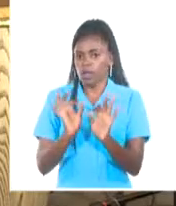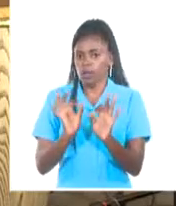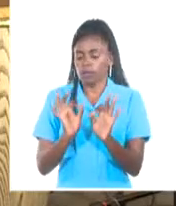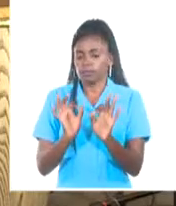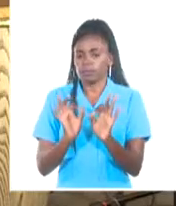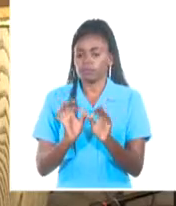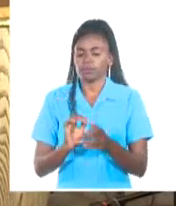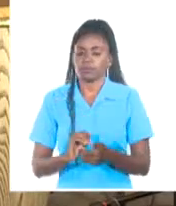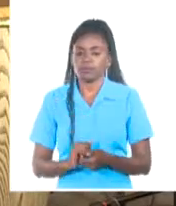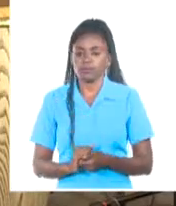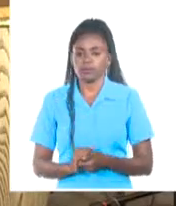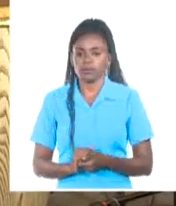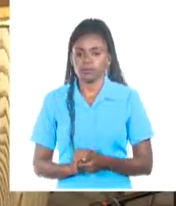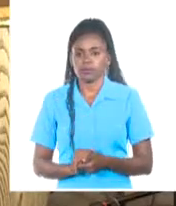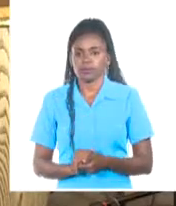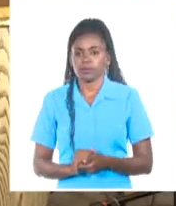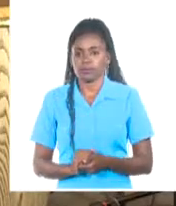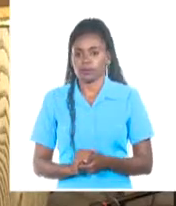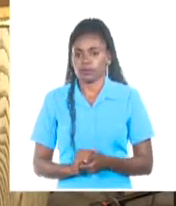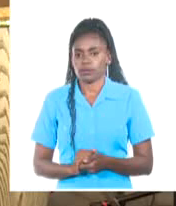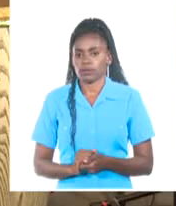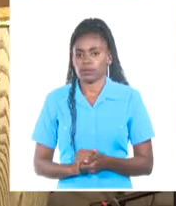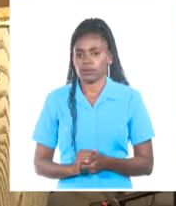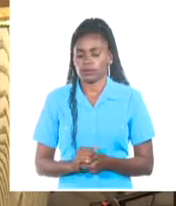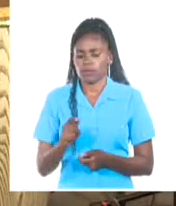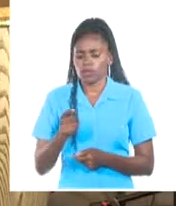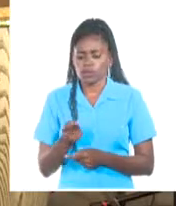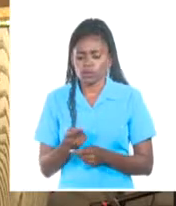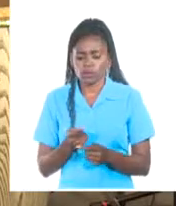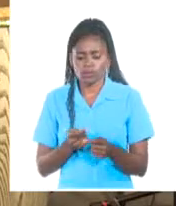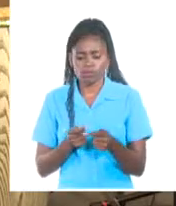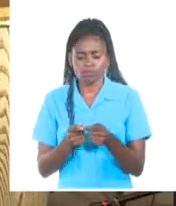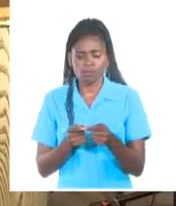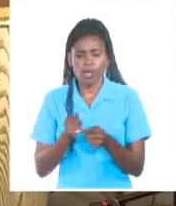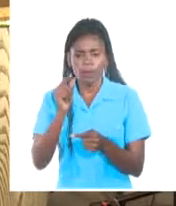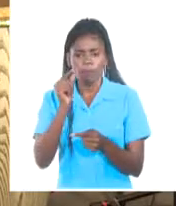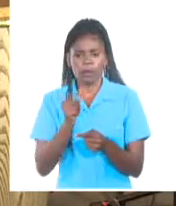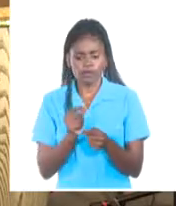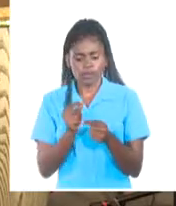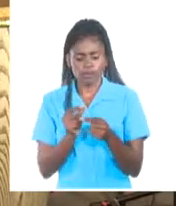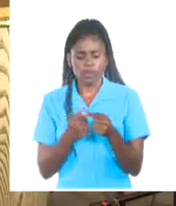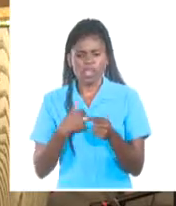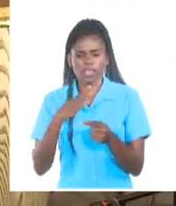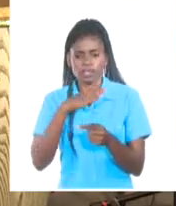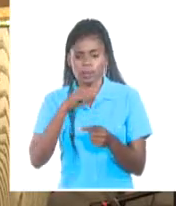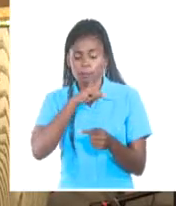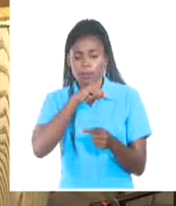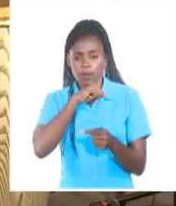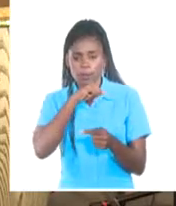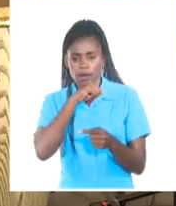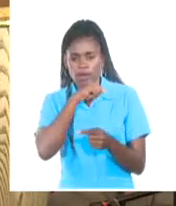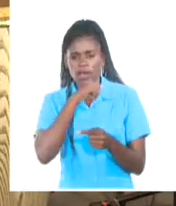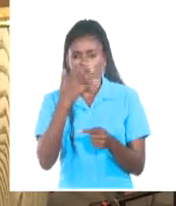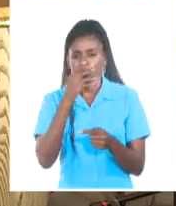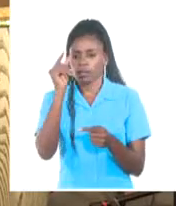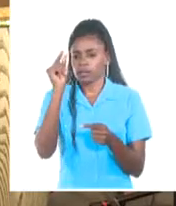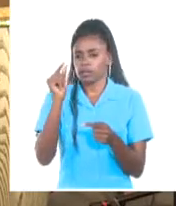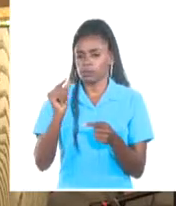Es un acercamiento muy personal de mi madre a la figura,